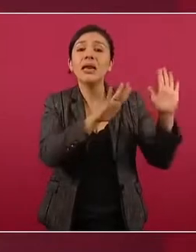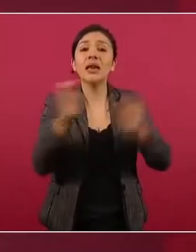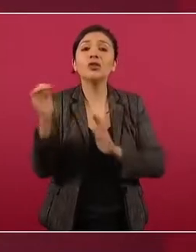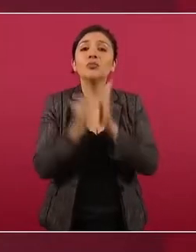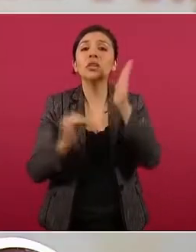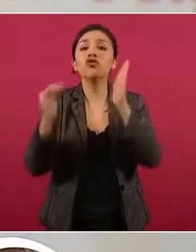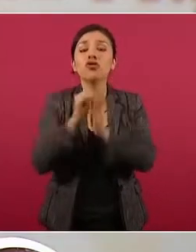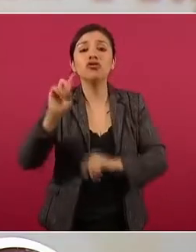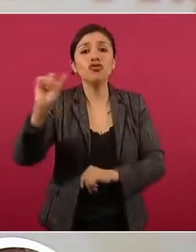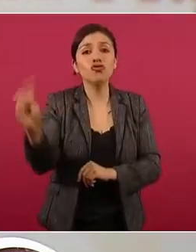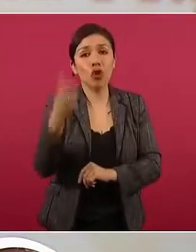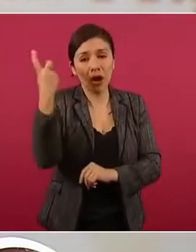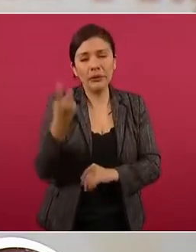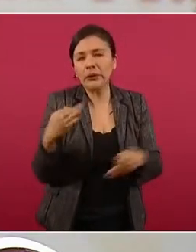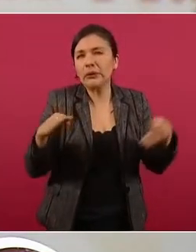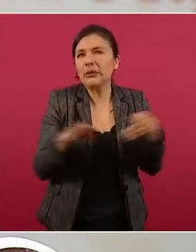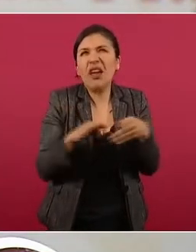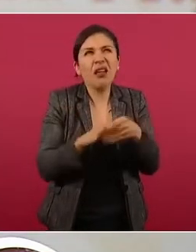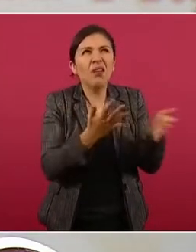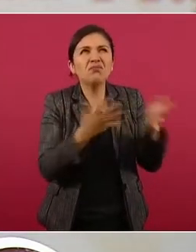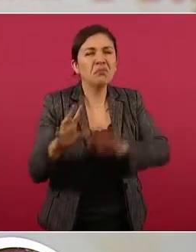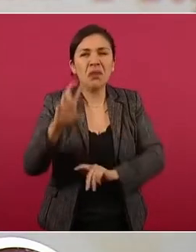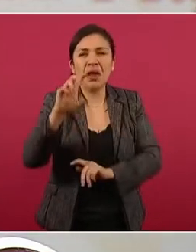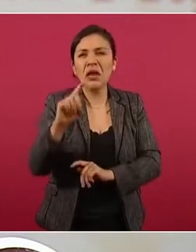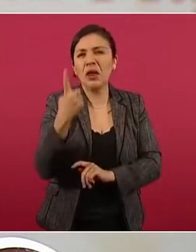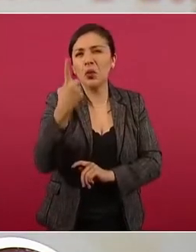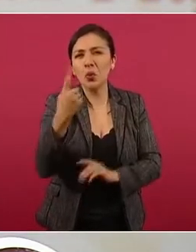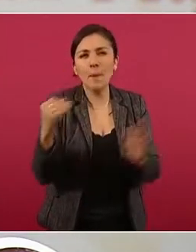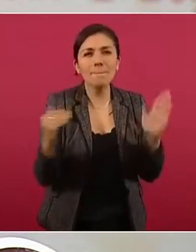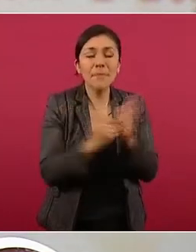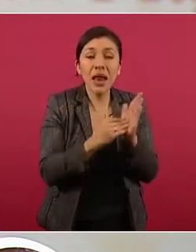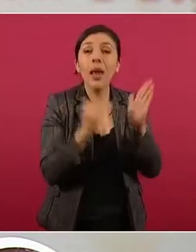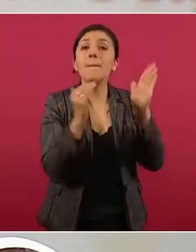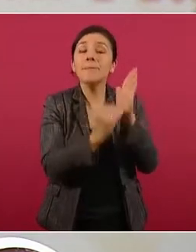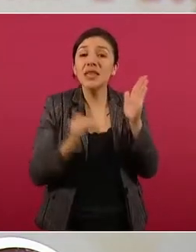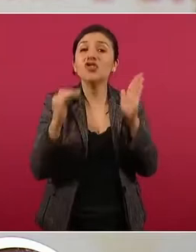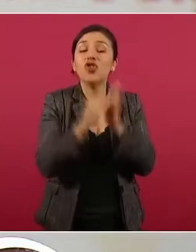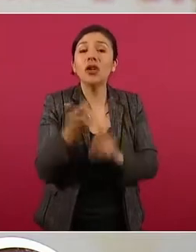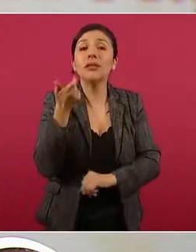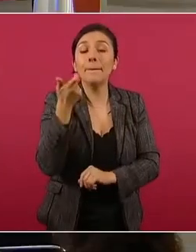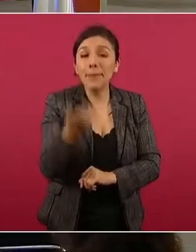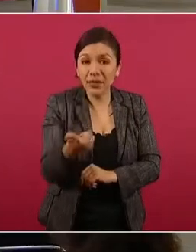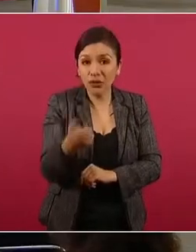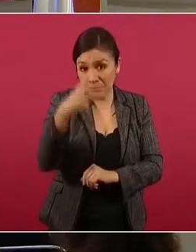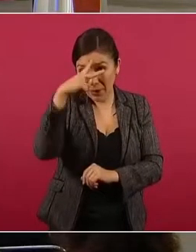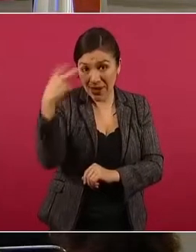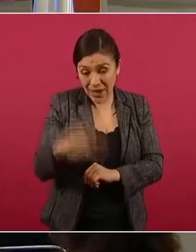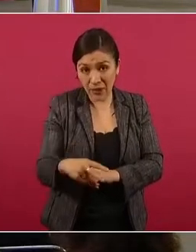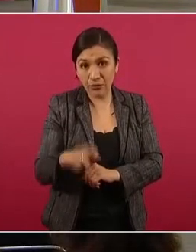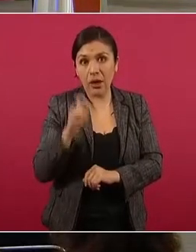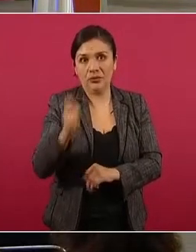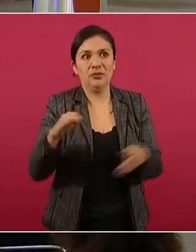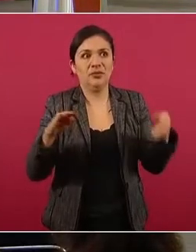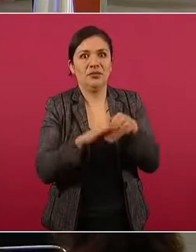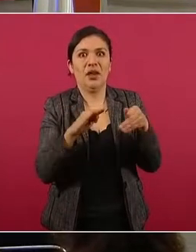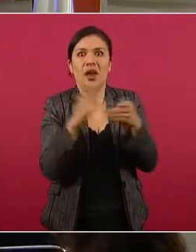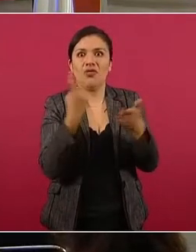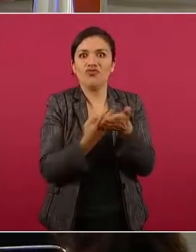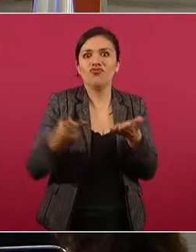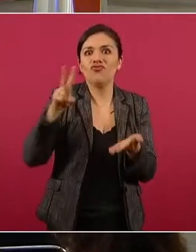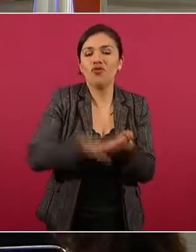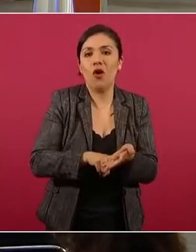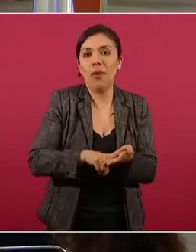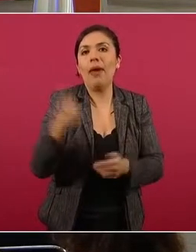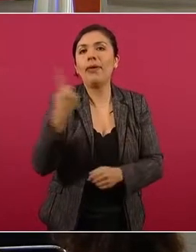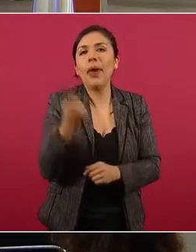dólares, alrededor de 31 mil millones de pesos, el doble de lo que